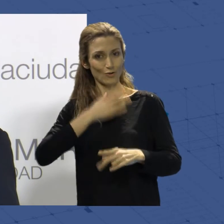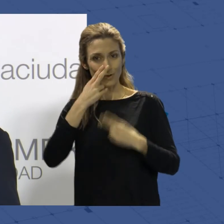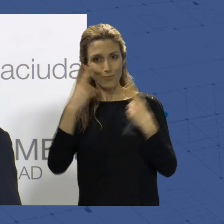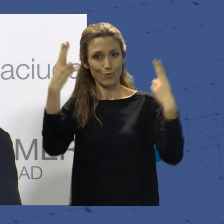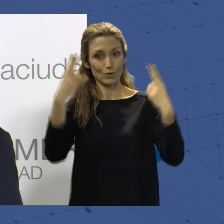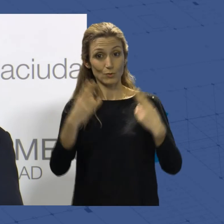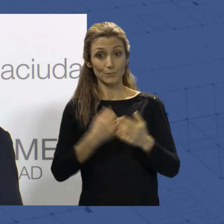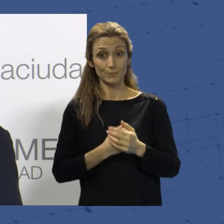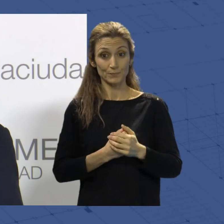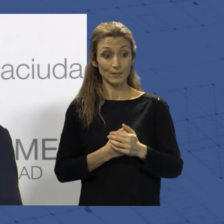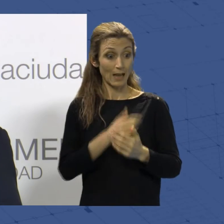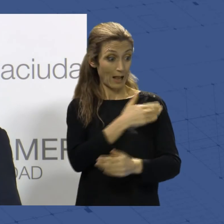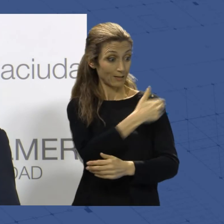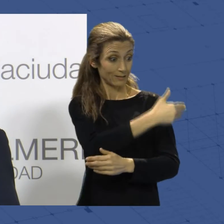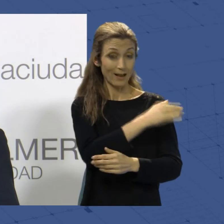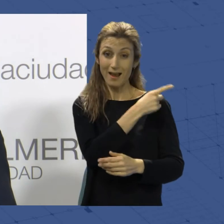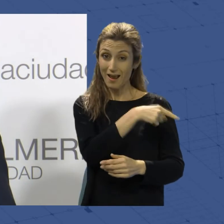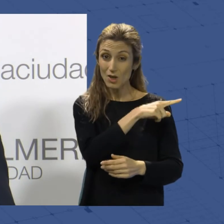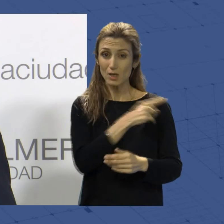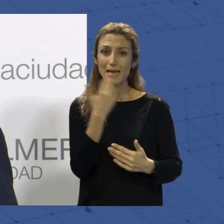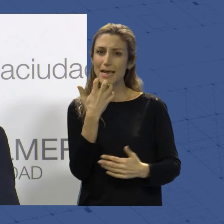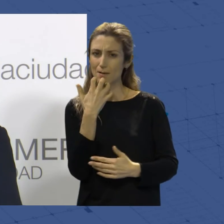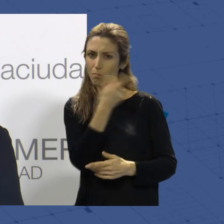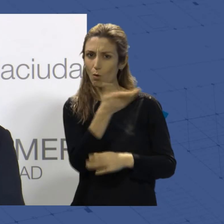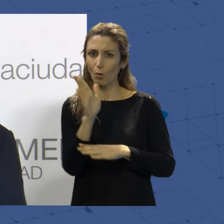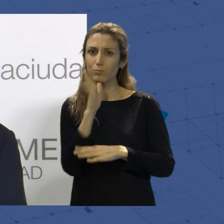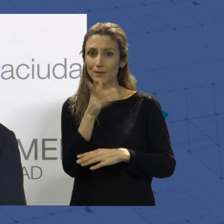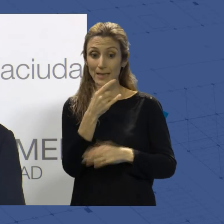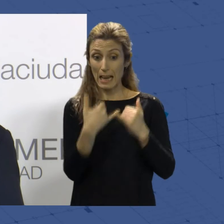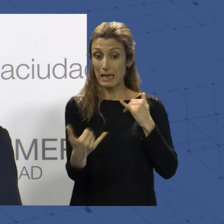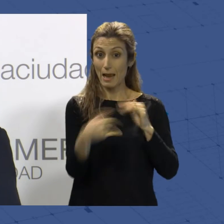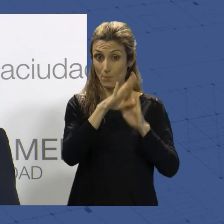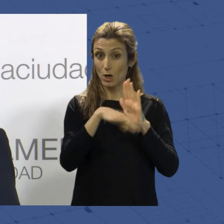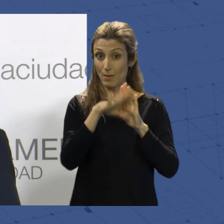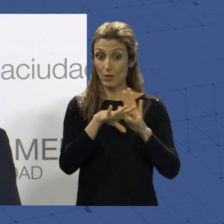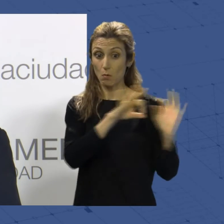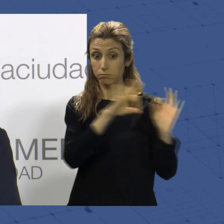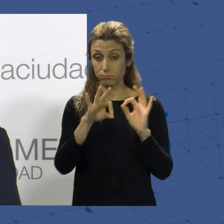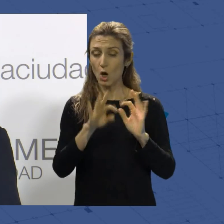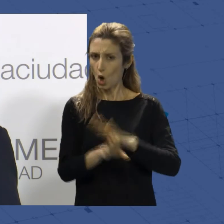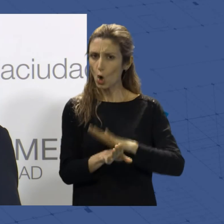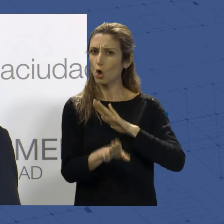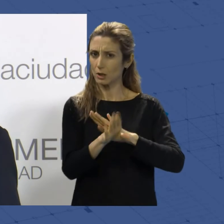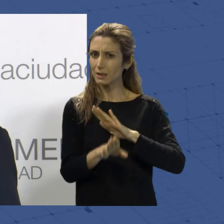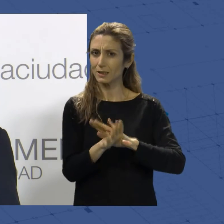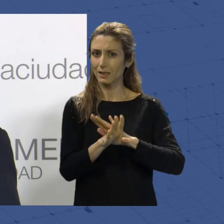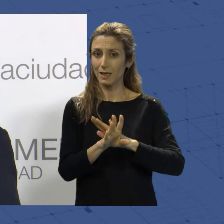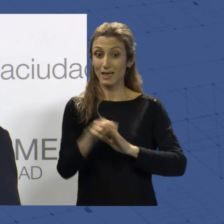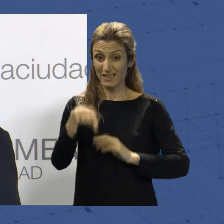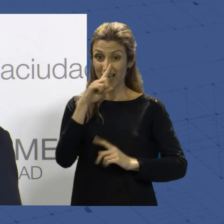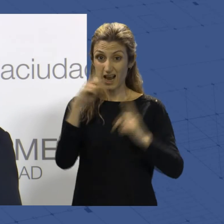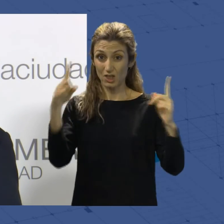están hoy conmigo son solo un ejemplo de la línea de actuación dentro de la programación que seguirá siendo constante durante todo el 2022.